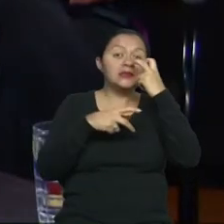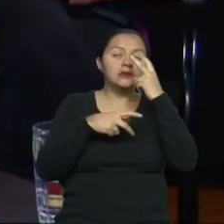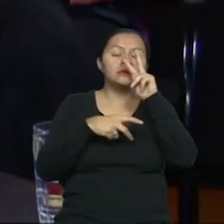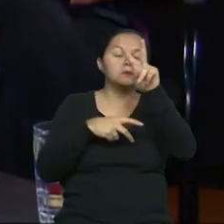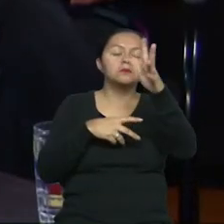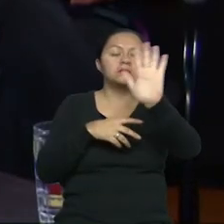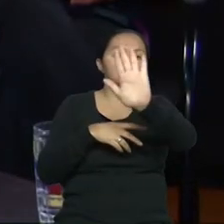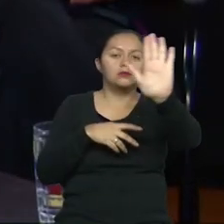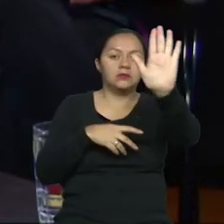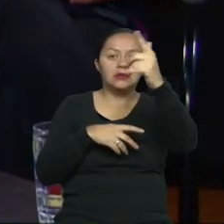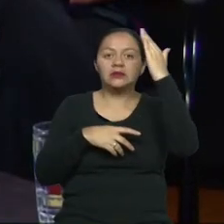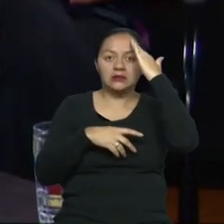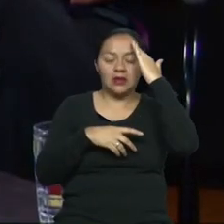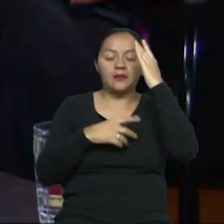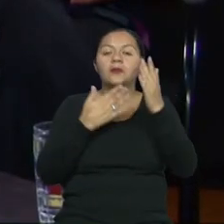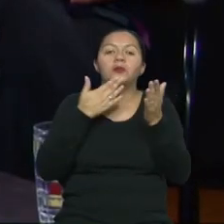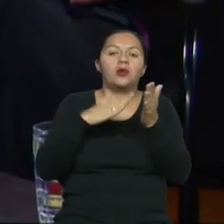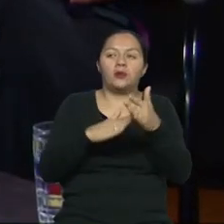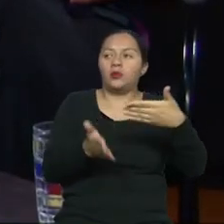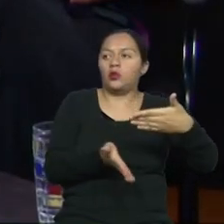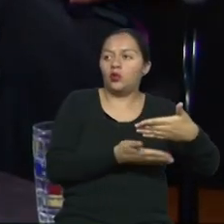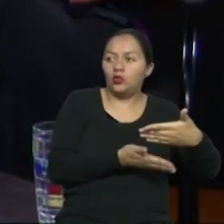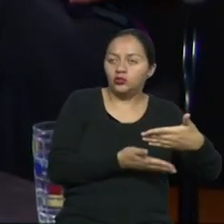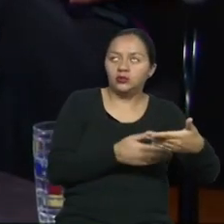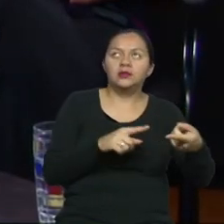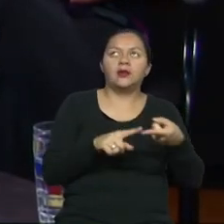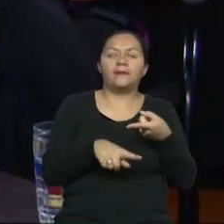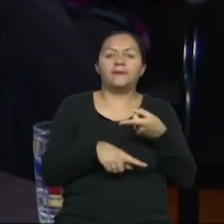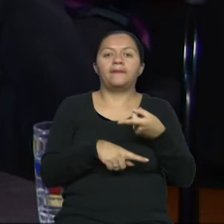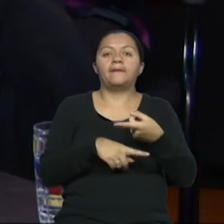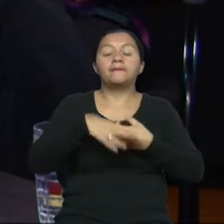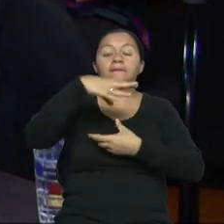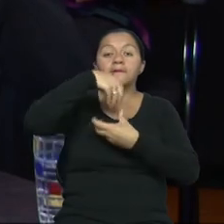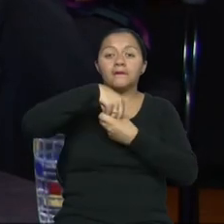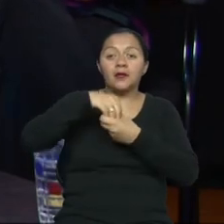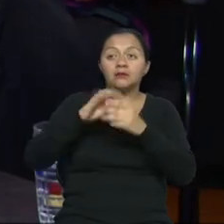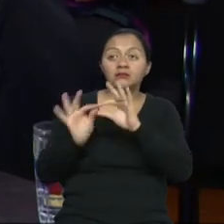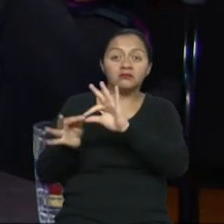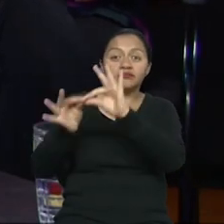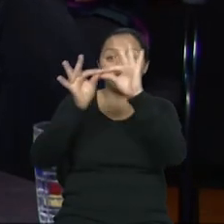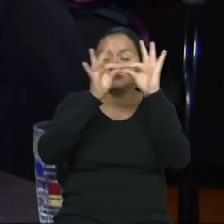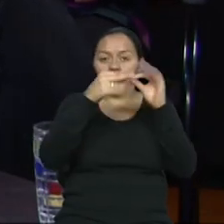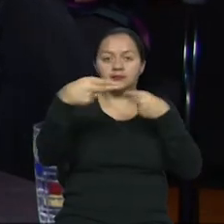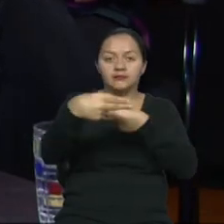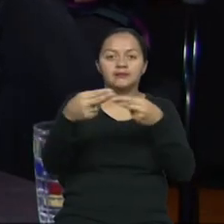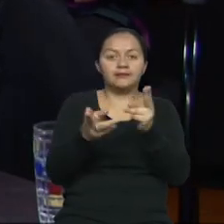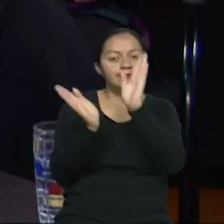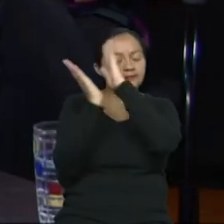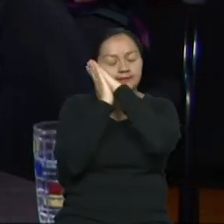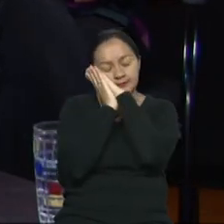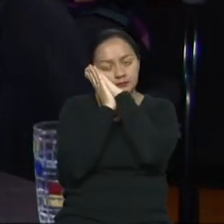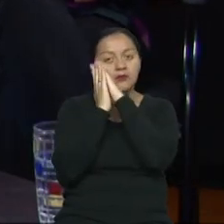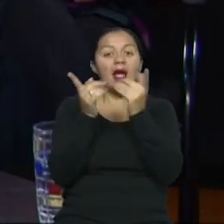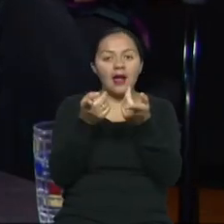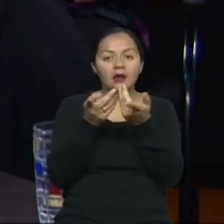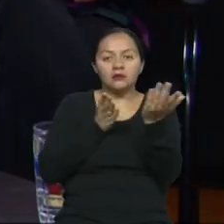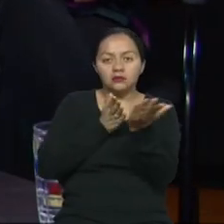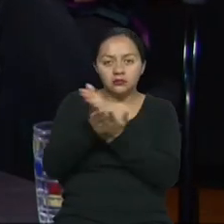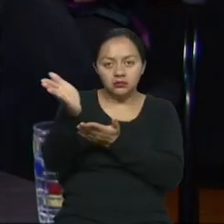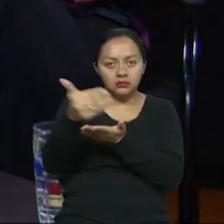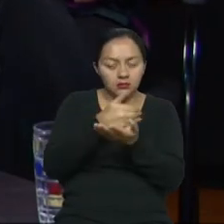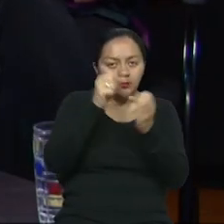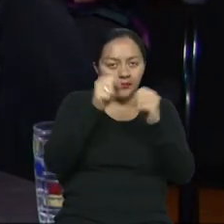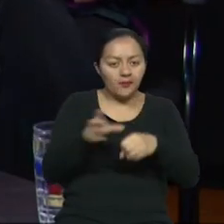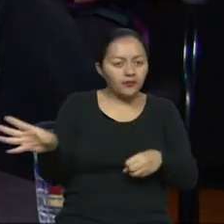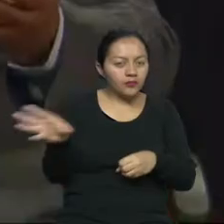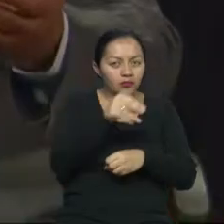Puedo dar varios ejemplos, desde cocinas hasta interiores de dormitorios, donde se trata de viabilizar las facilidades para